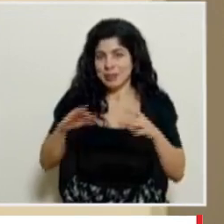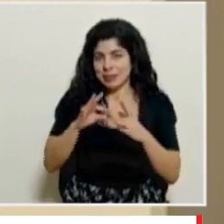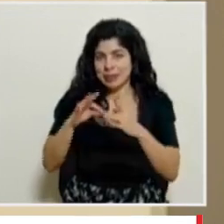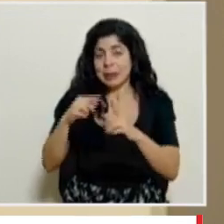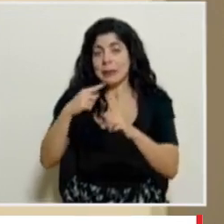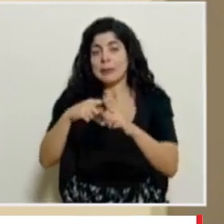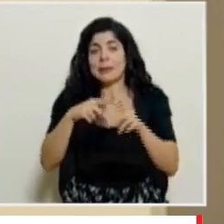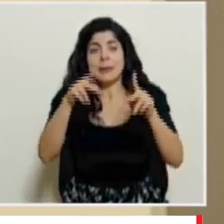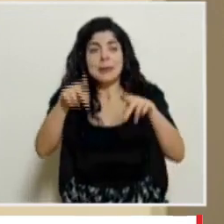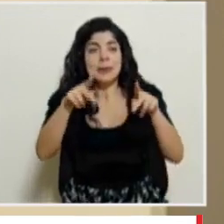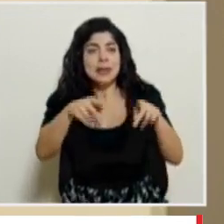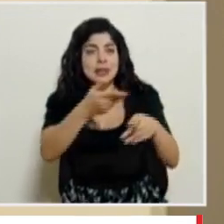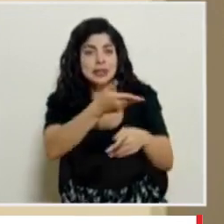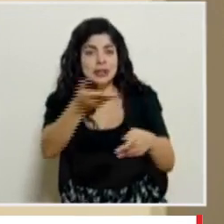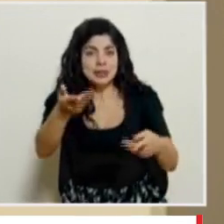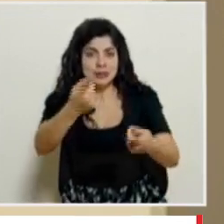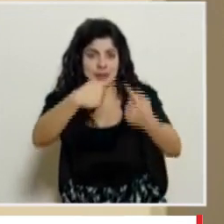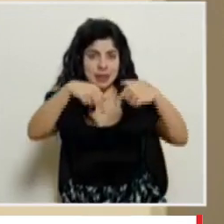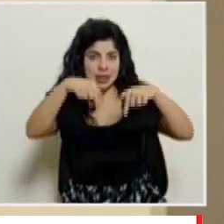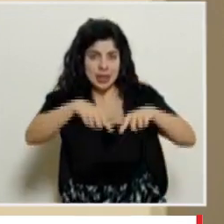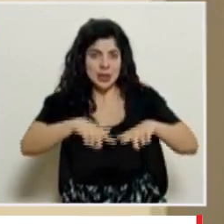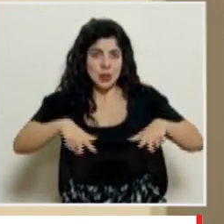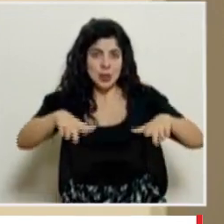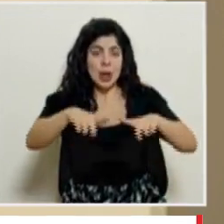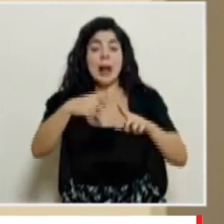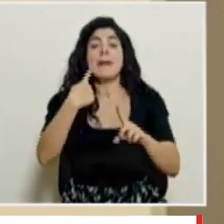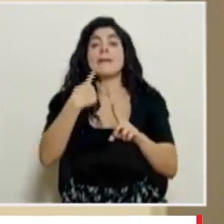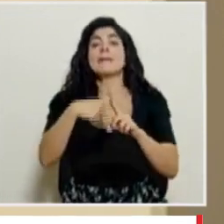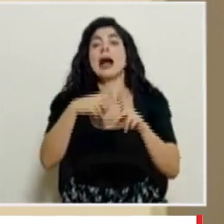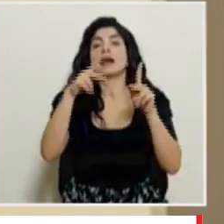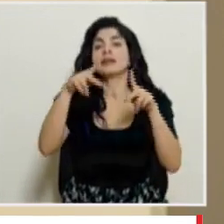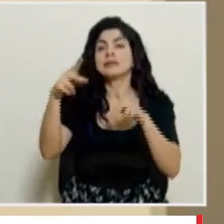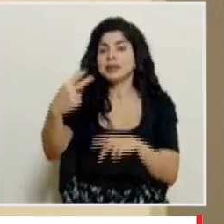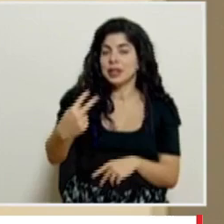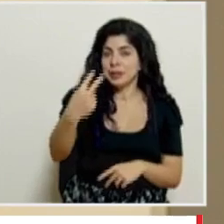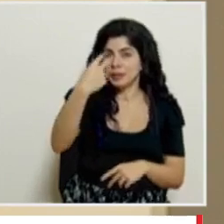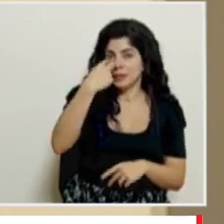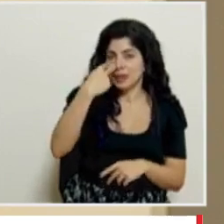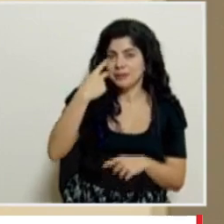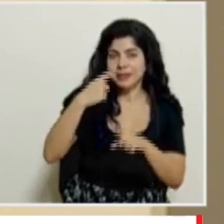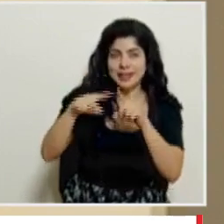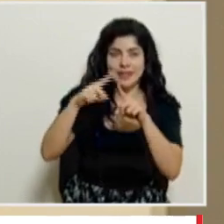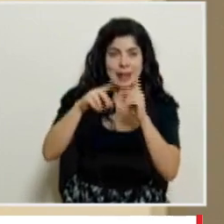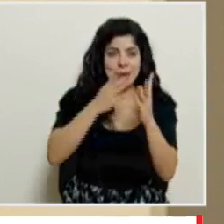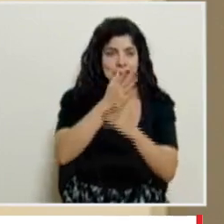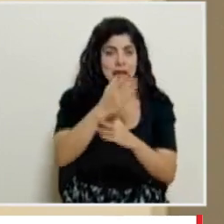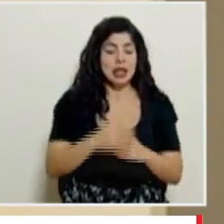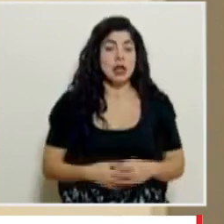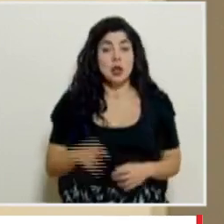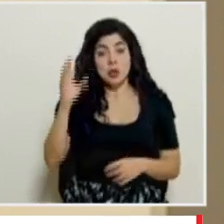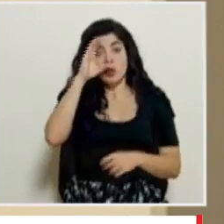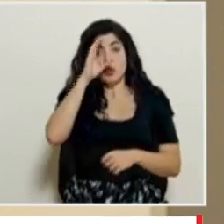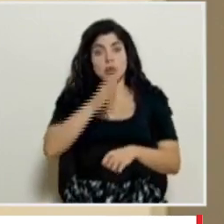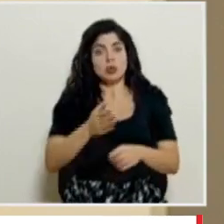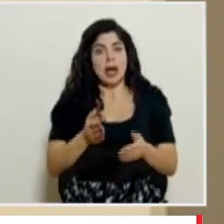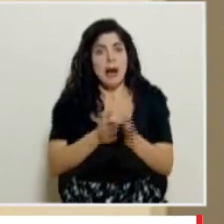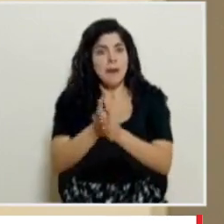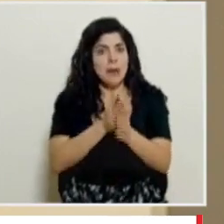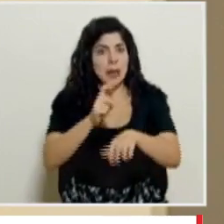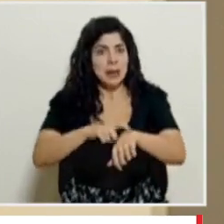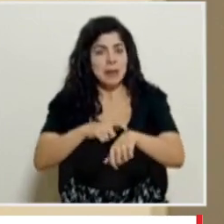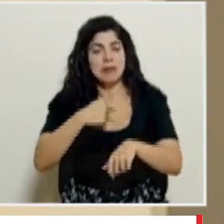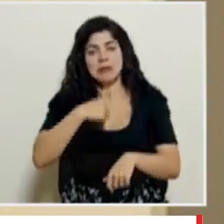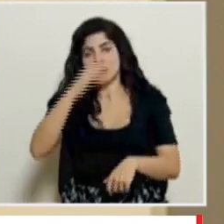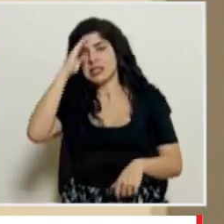personas que están también en esta sede y a quienes nos siguen por diferentes medios. En aras de optimizar el tiempo, he hecho un